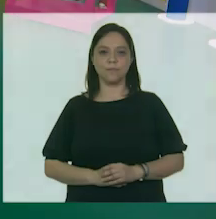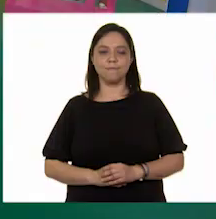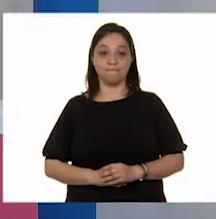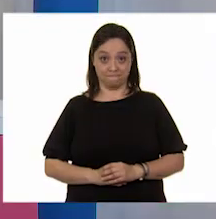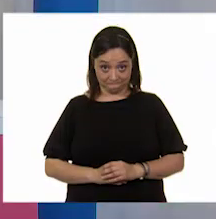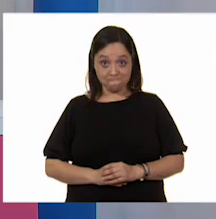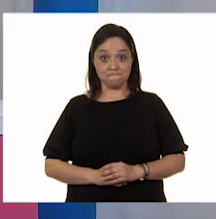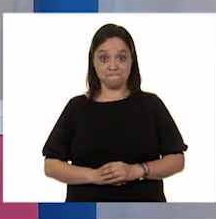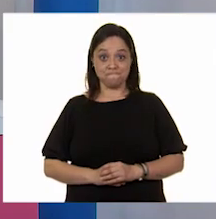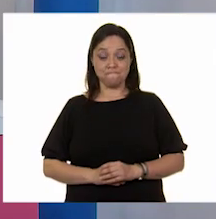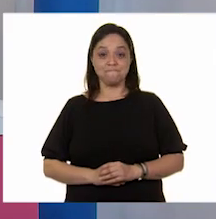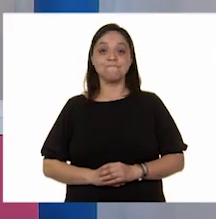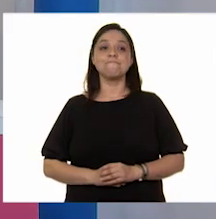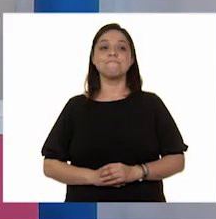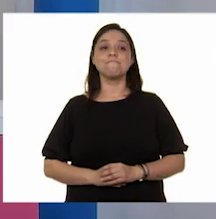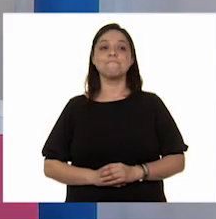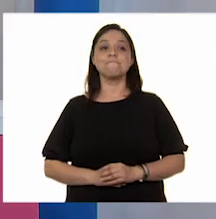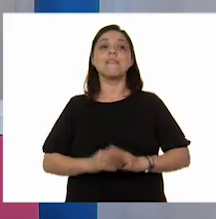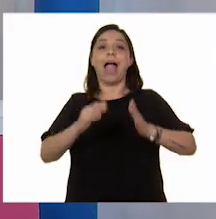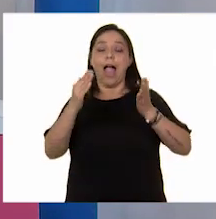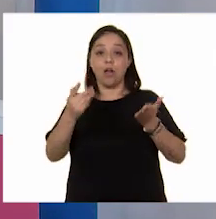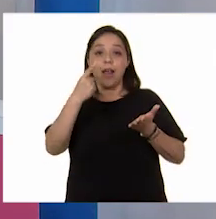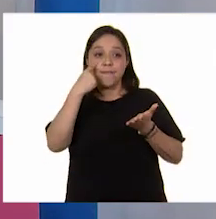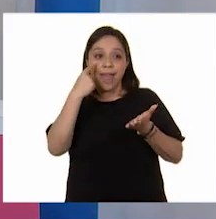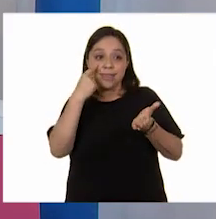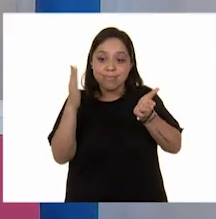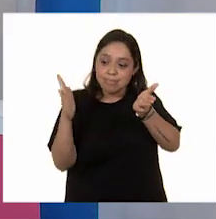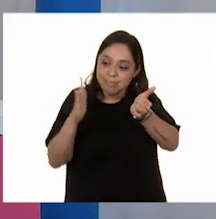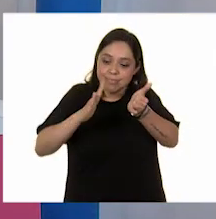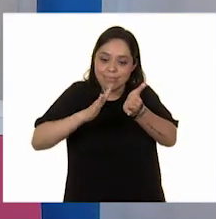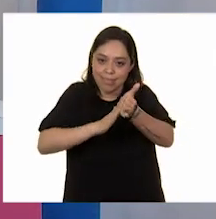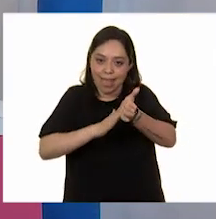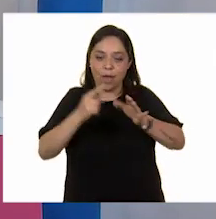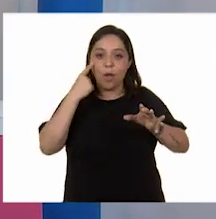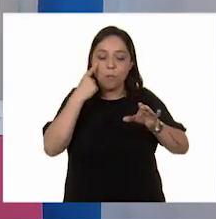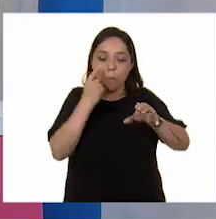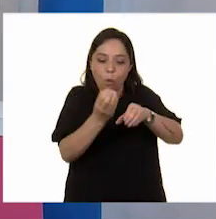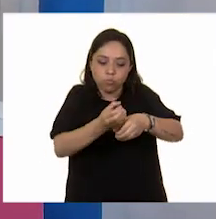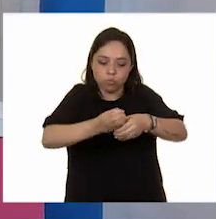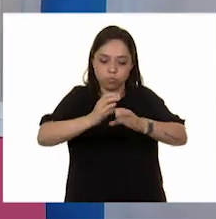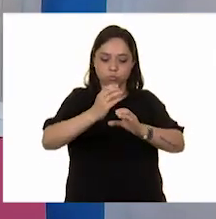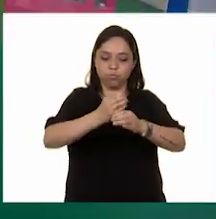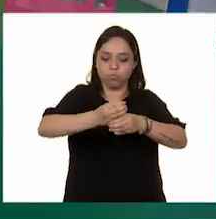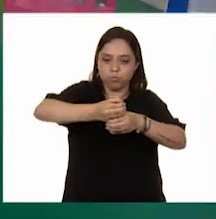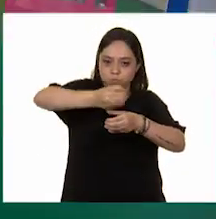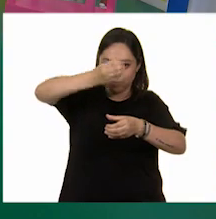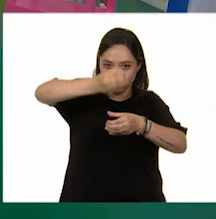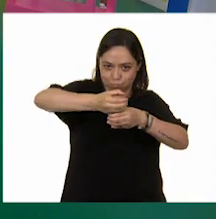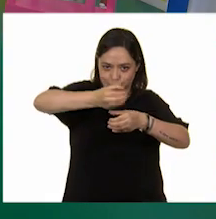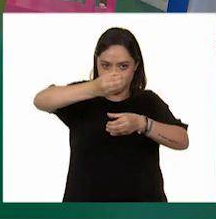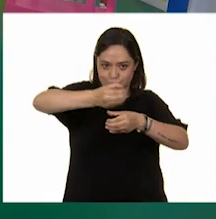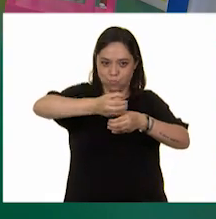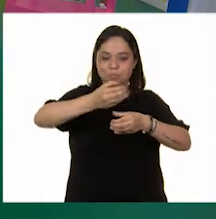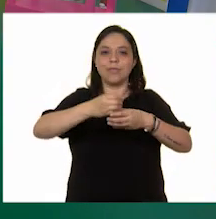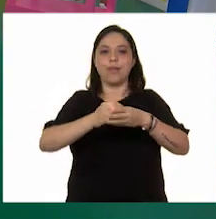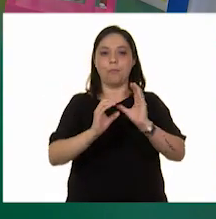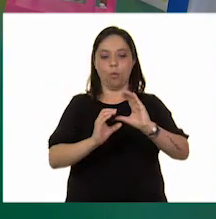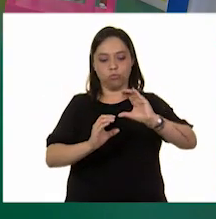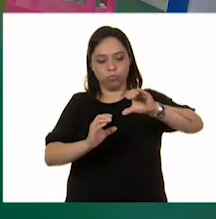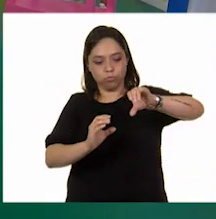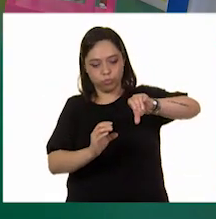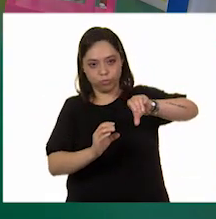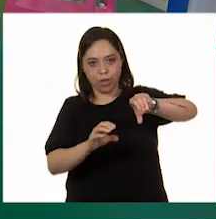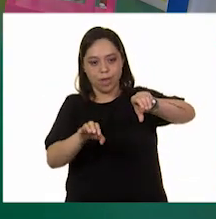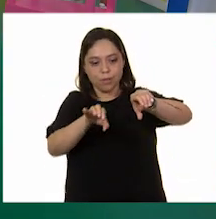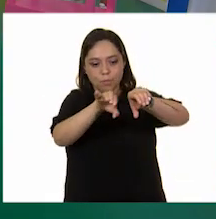Entonces, vamos a pegarlas en nuestro tubito que tenemos ya con nuestro rectángulo en